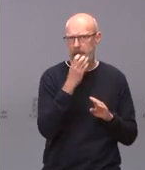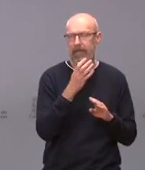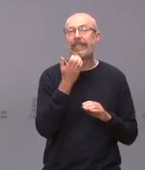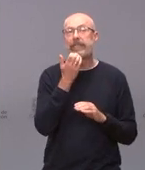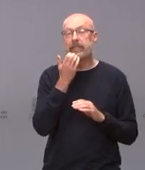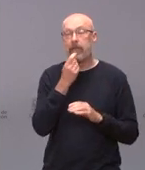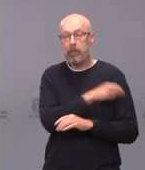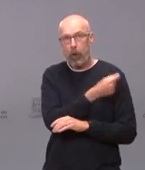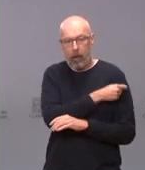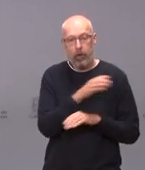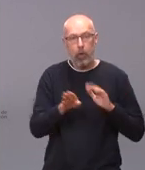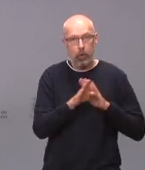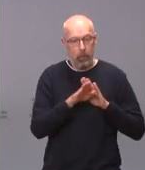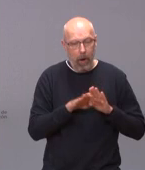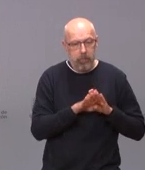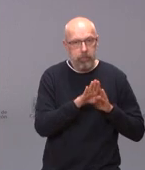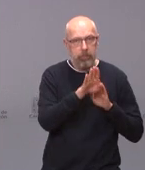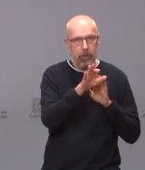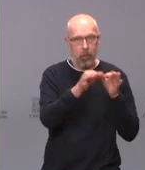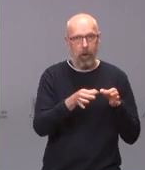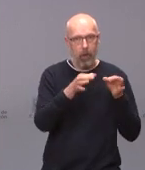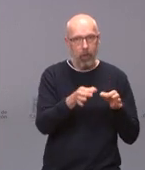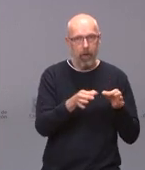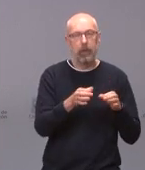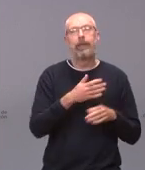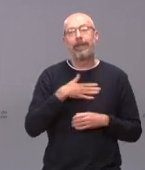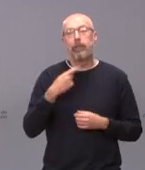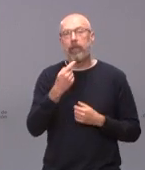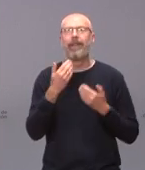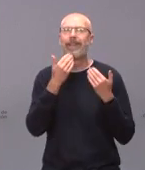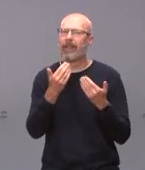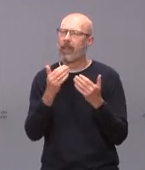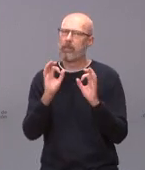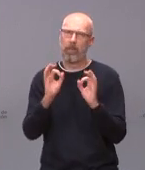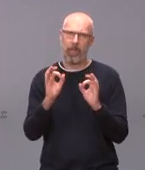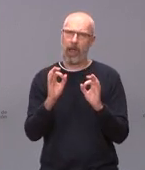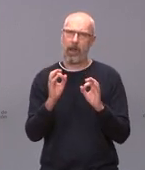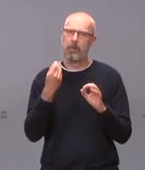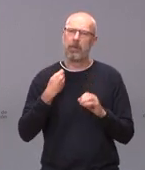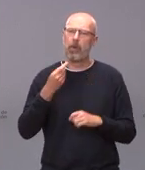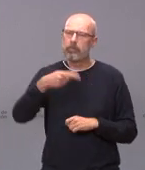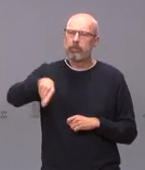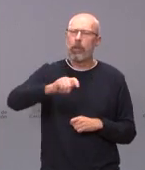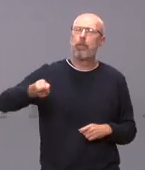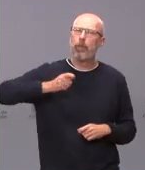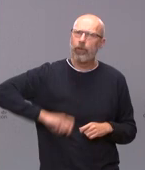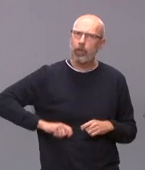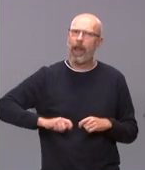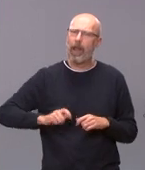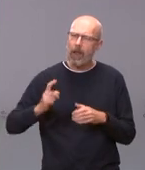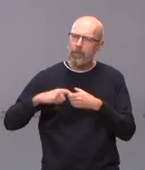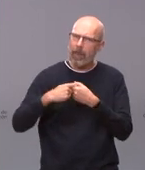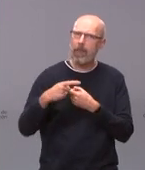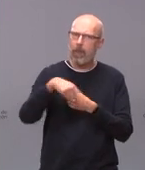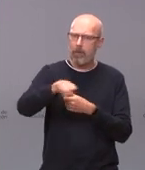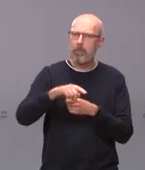vacunación. Queremos dar las gracias muy especialmente a todos los profesionales que están participando en esta campaña de vacunación, que está siendo un